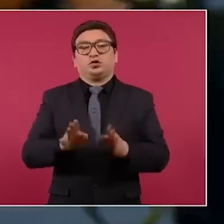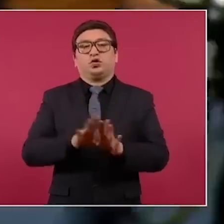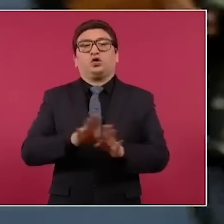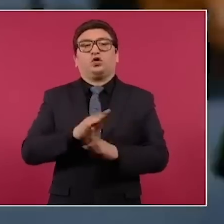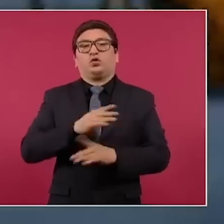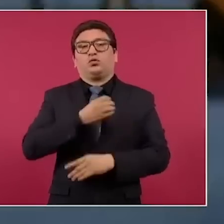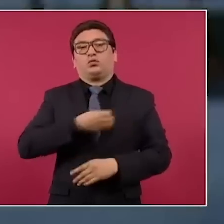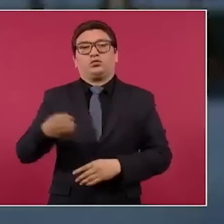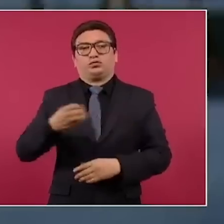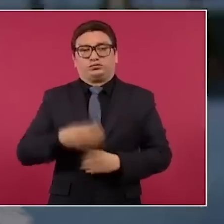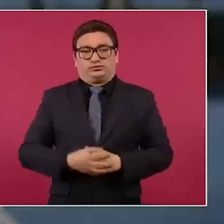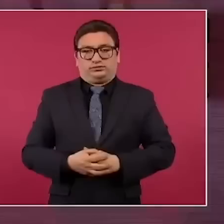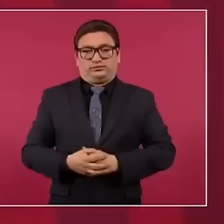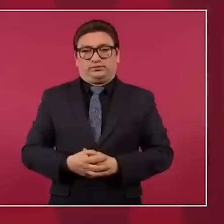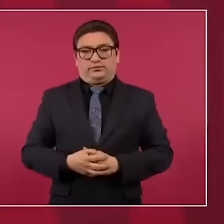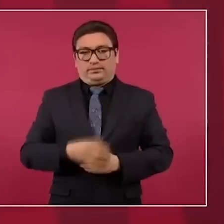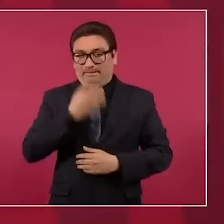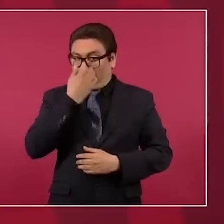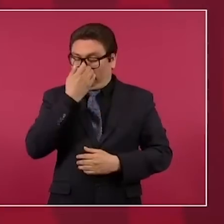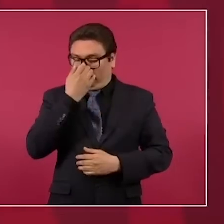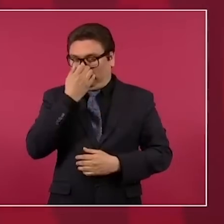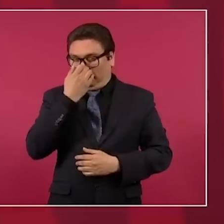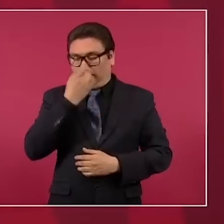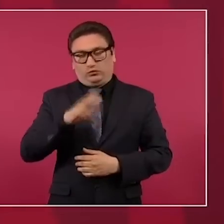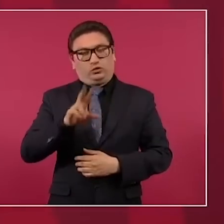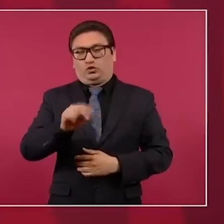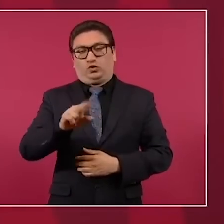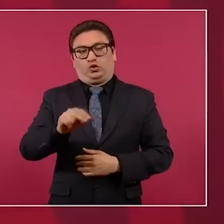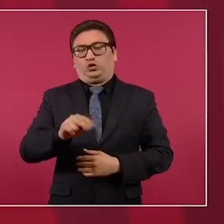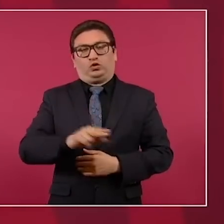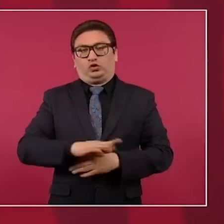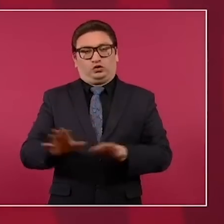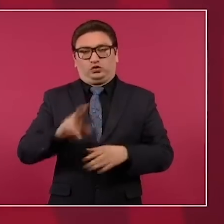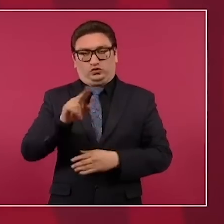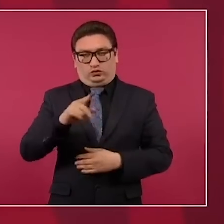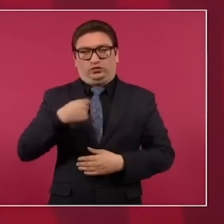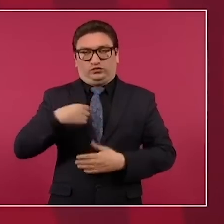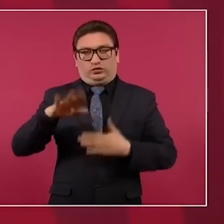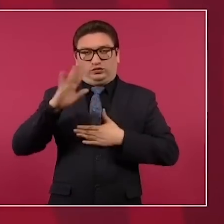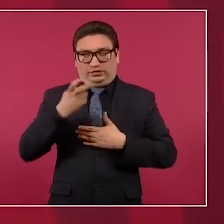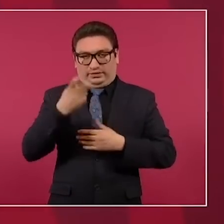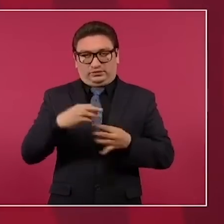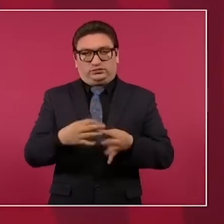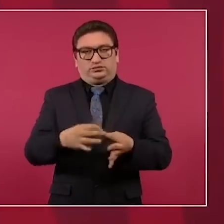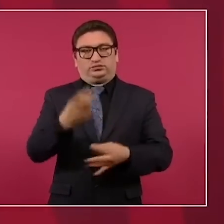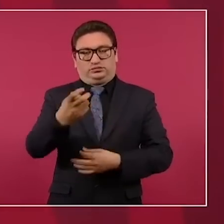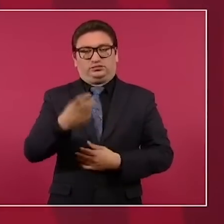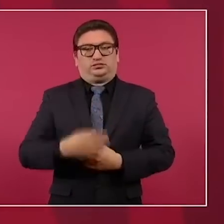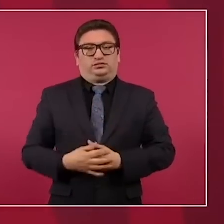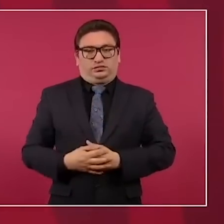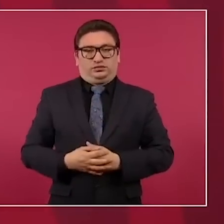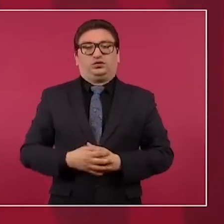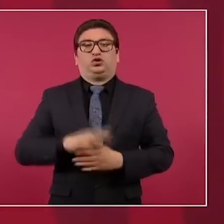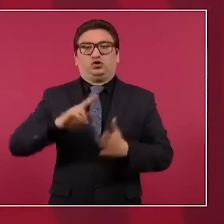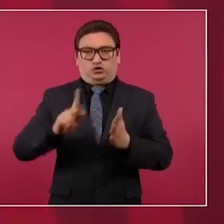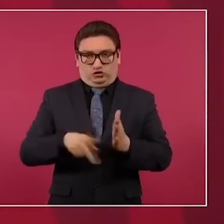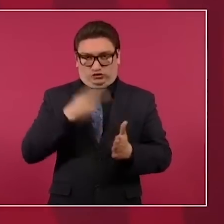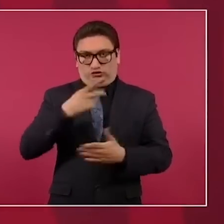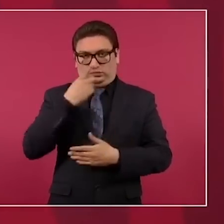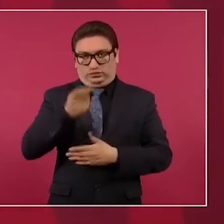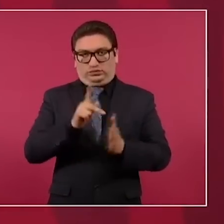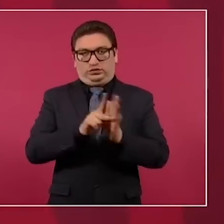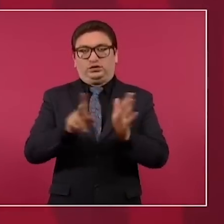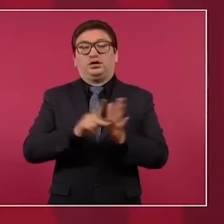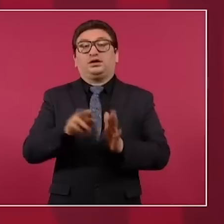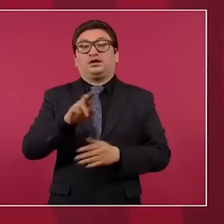tensión? No, no, y es mi compromiso y les voy a volver a ganar a los del